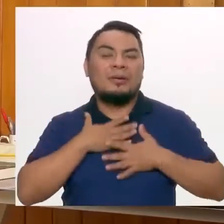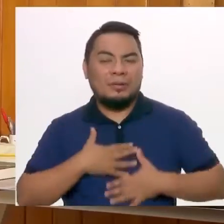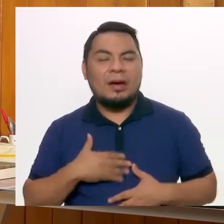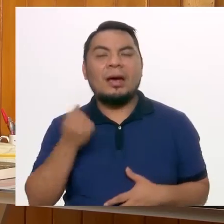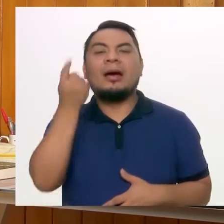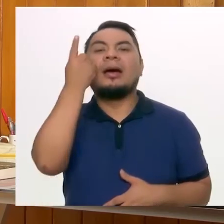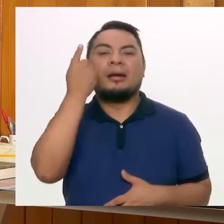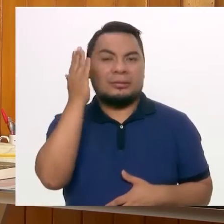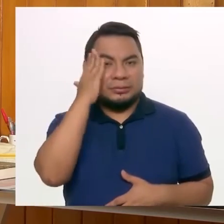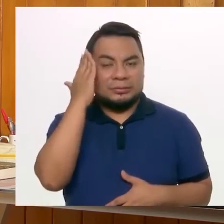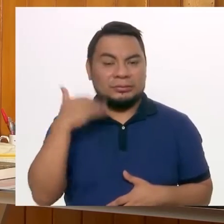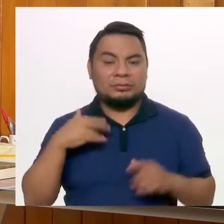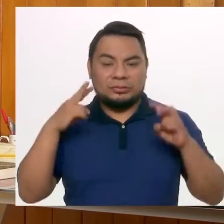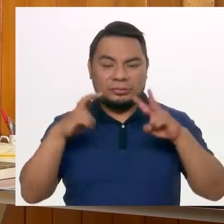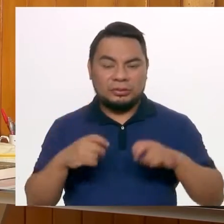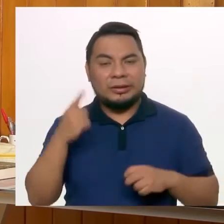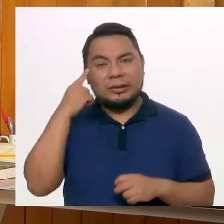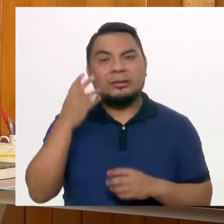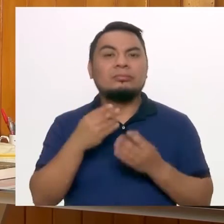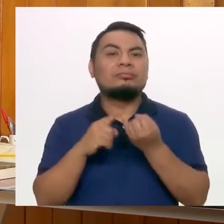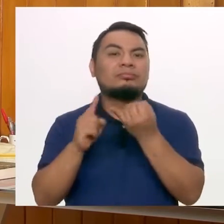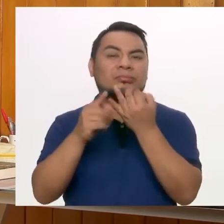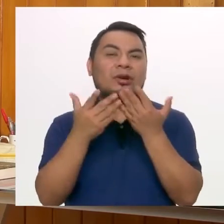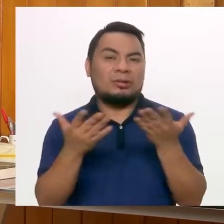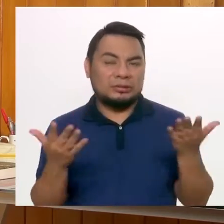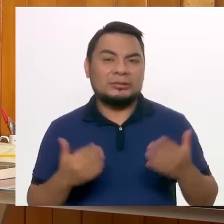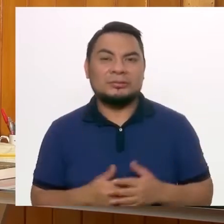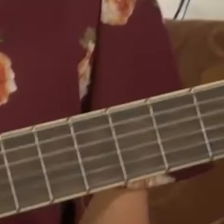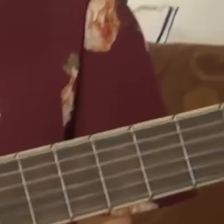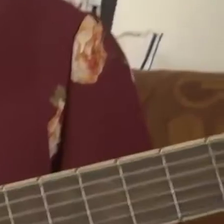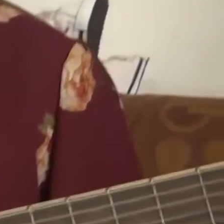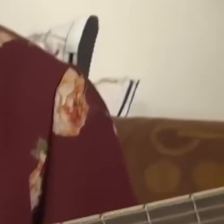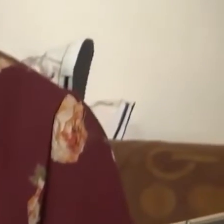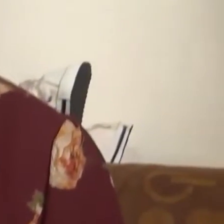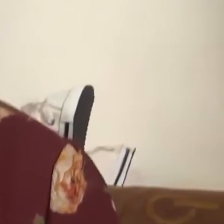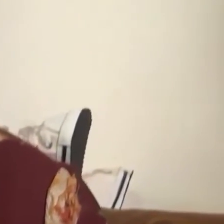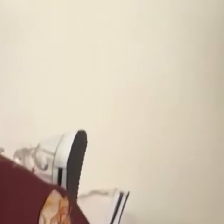Descubrir realmente cómo funcionó y que tiene mucho sentido y que no está mal.